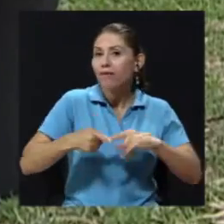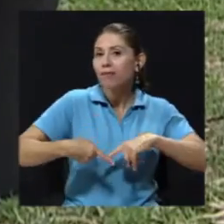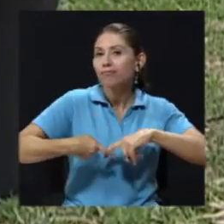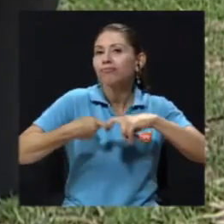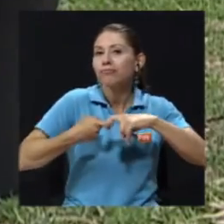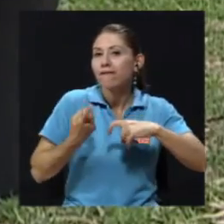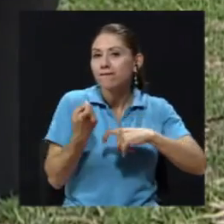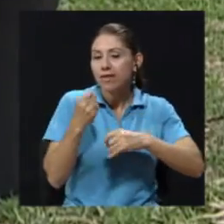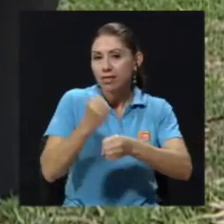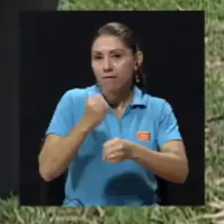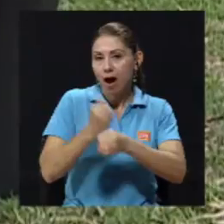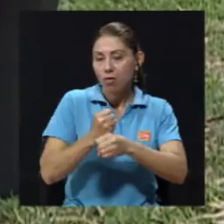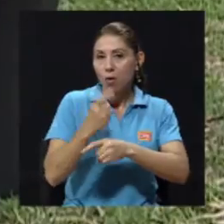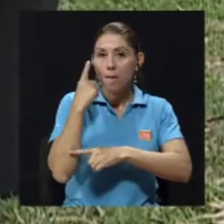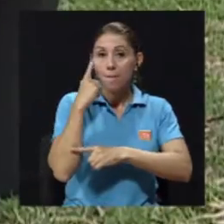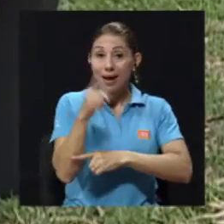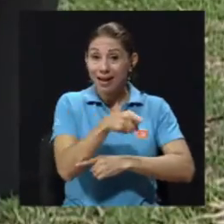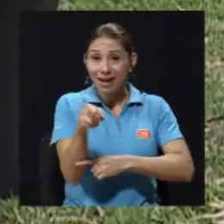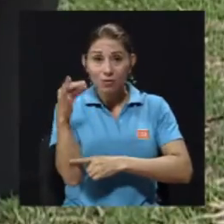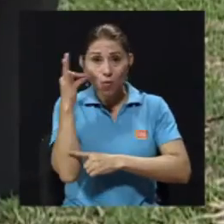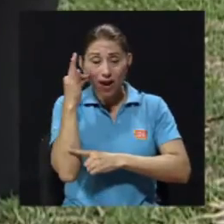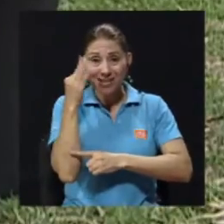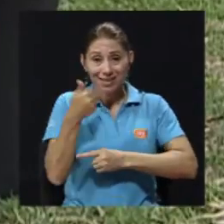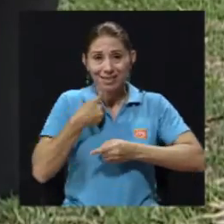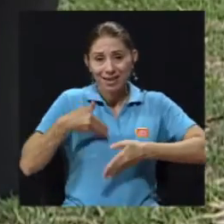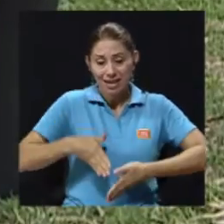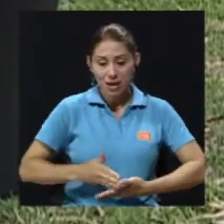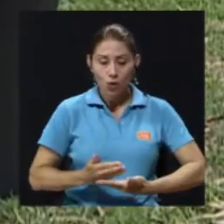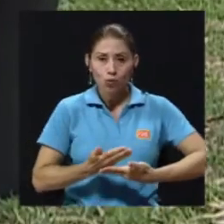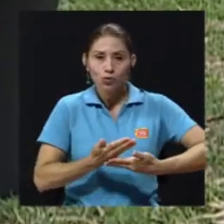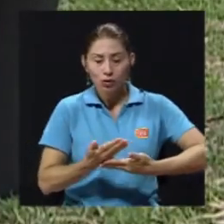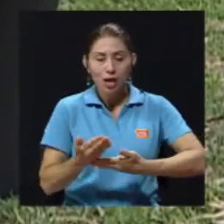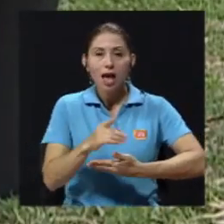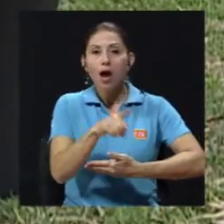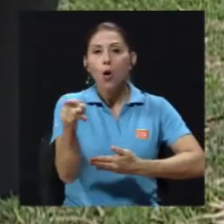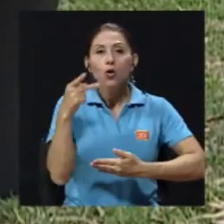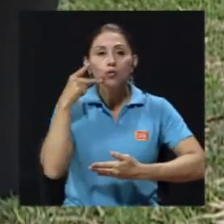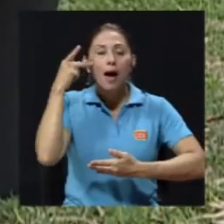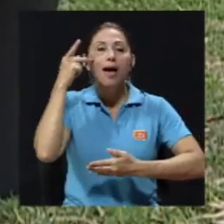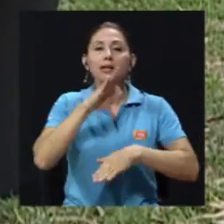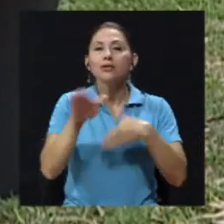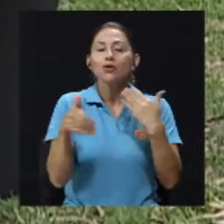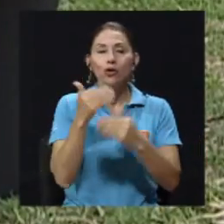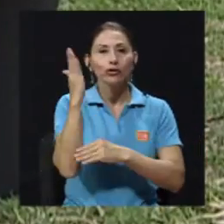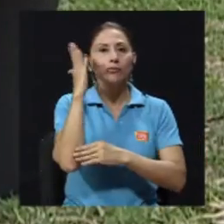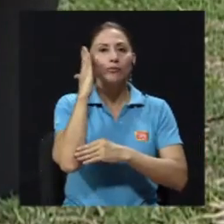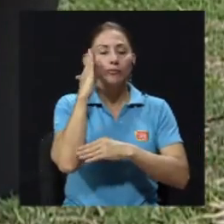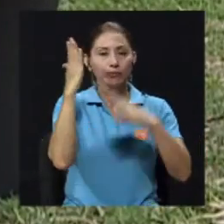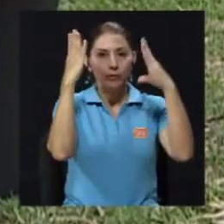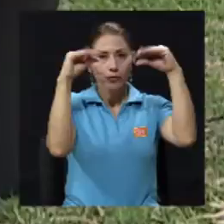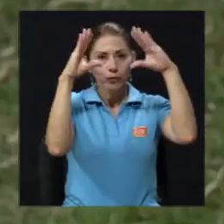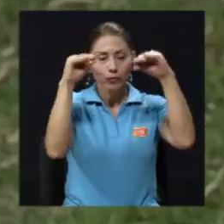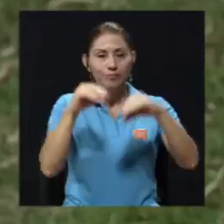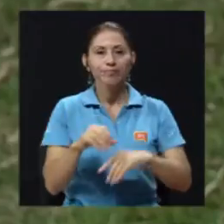en torno a educar a nuestras madres y a nuestros padres con respecto a este tema. Claro que sí. Primero que